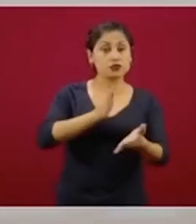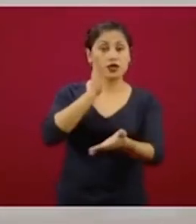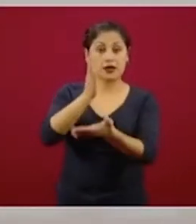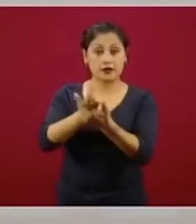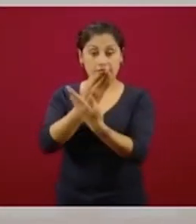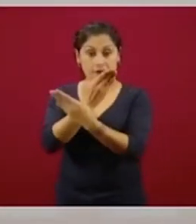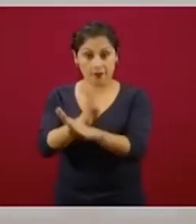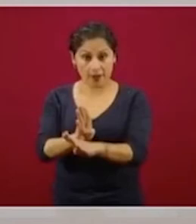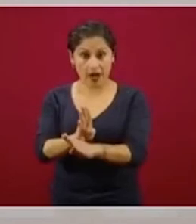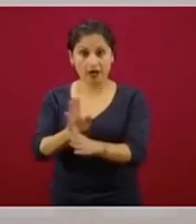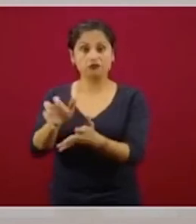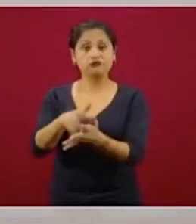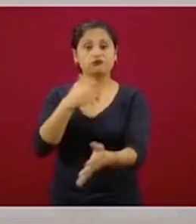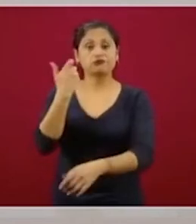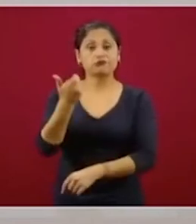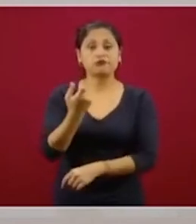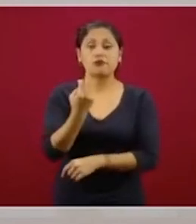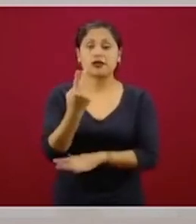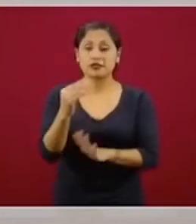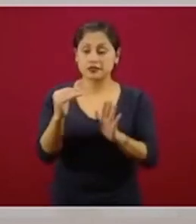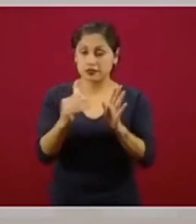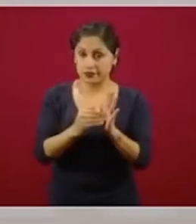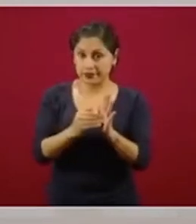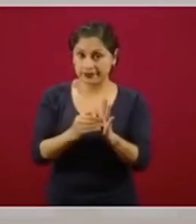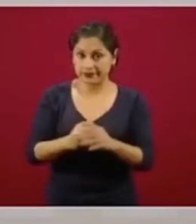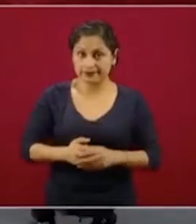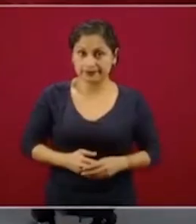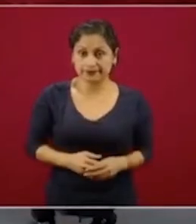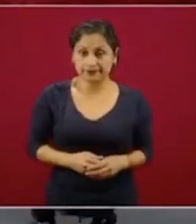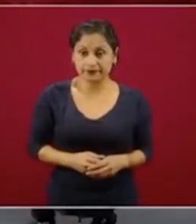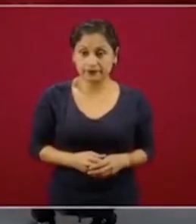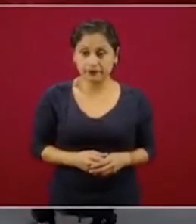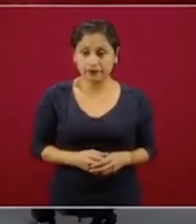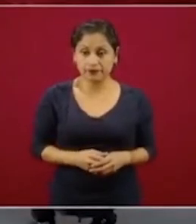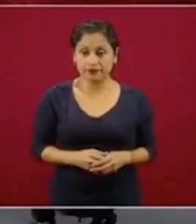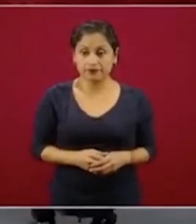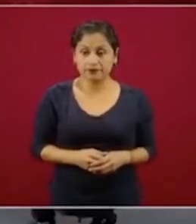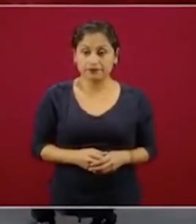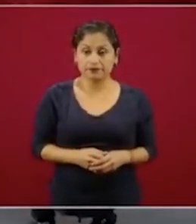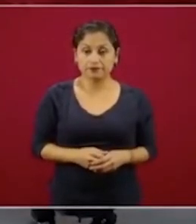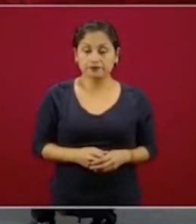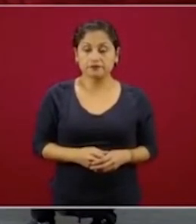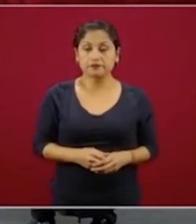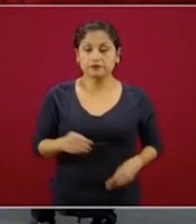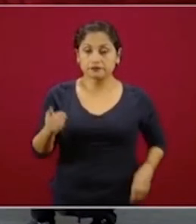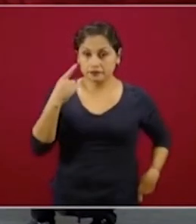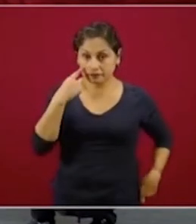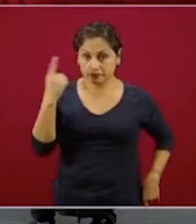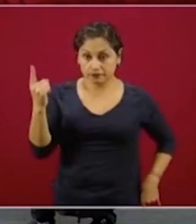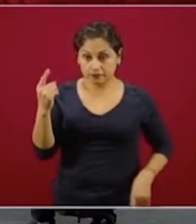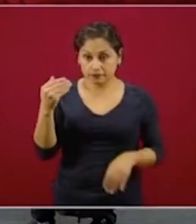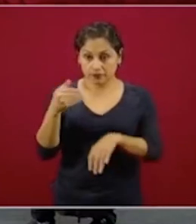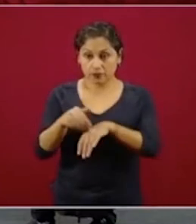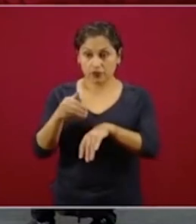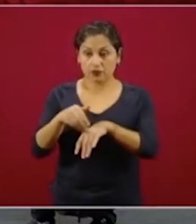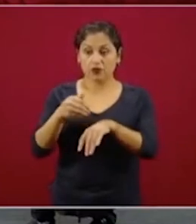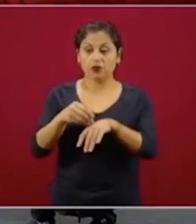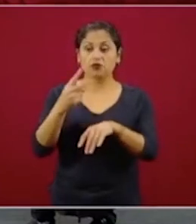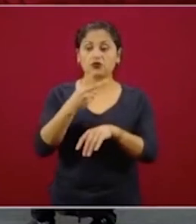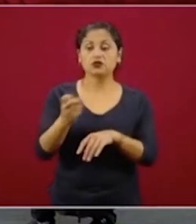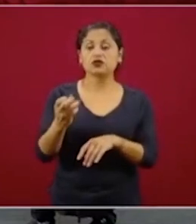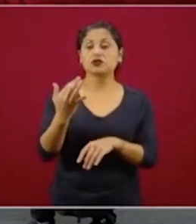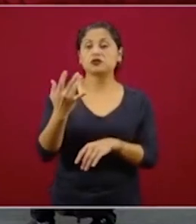y recibieron 25 mil pesos. Este número, el de 252 mil 15